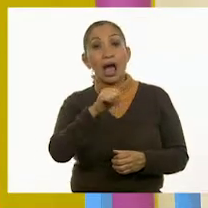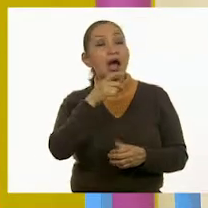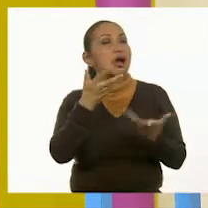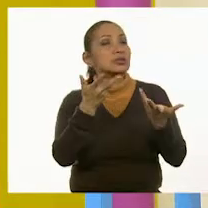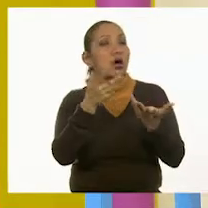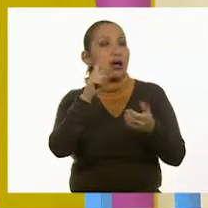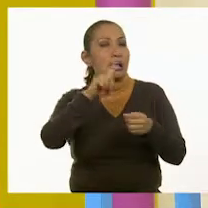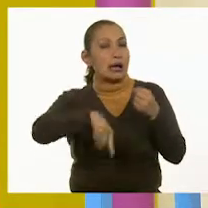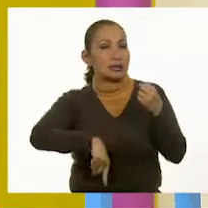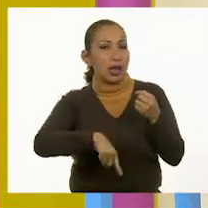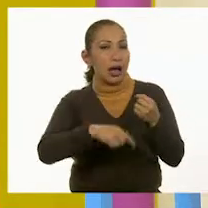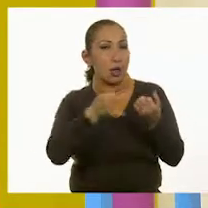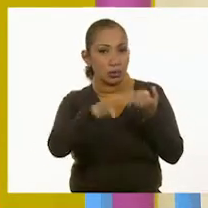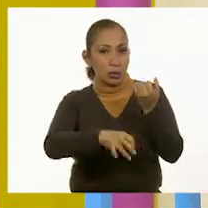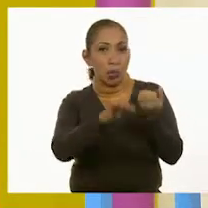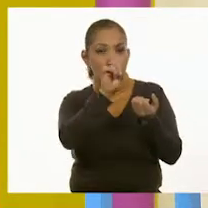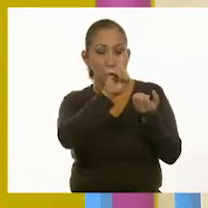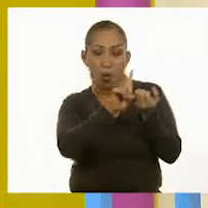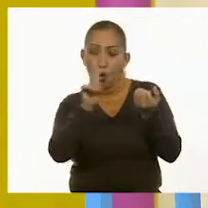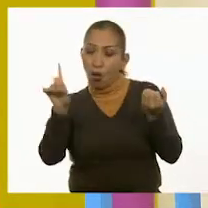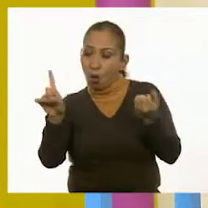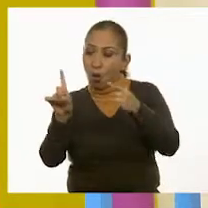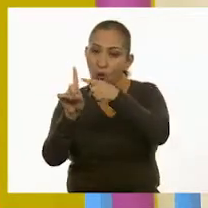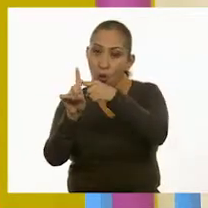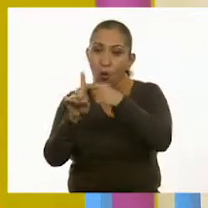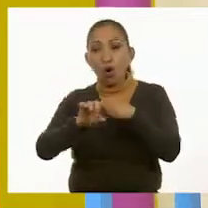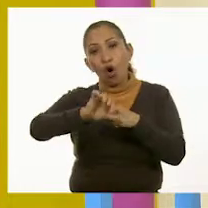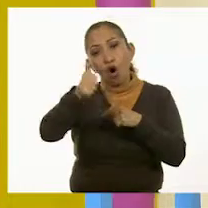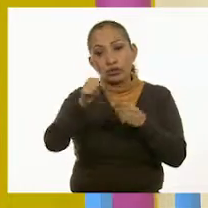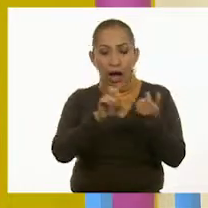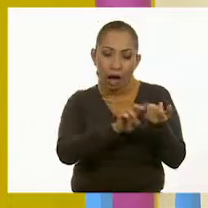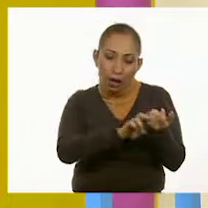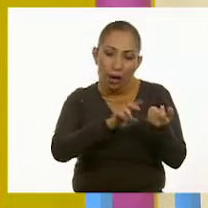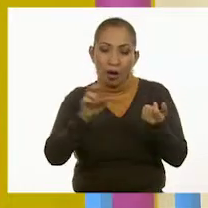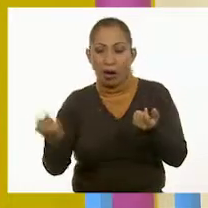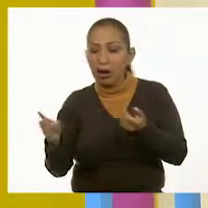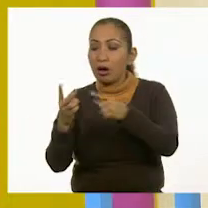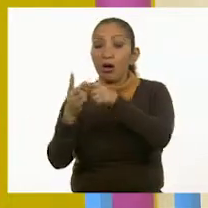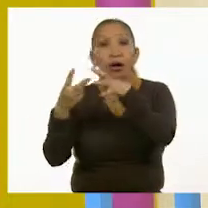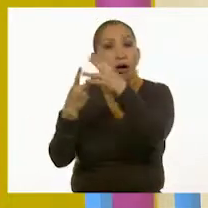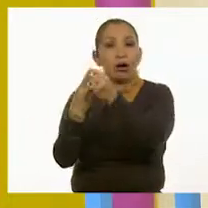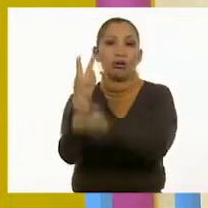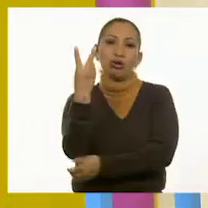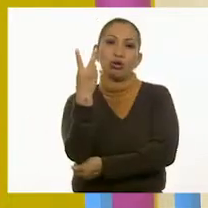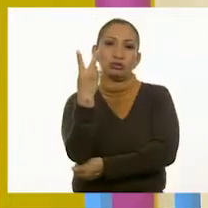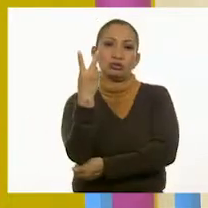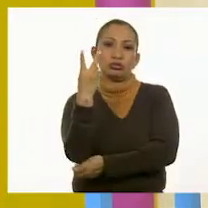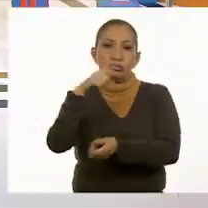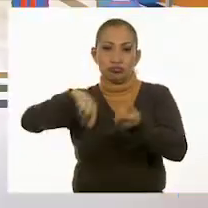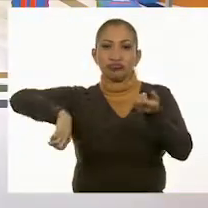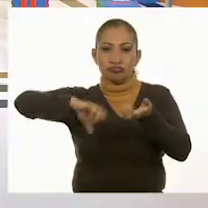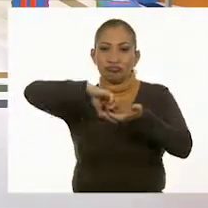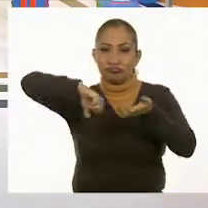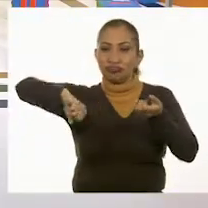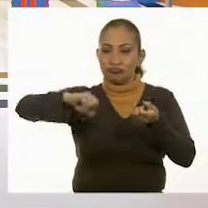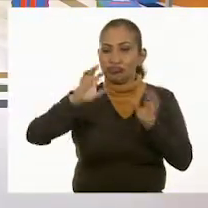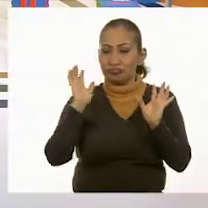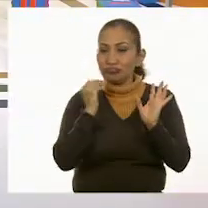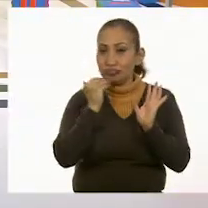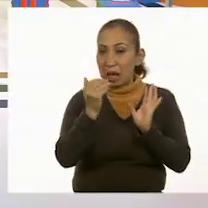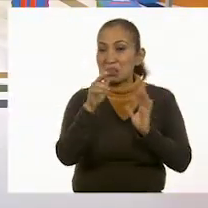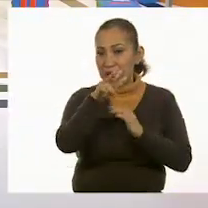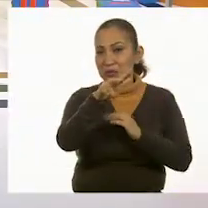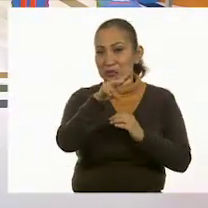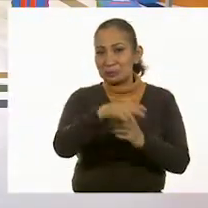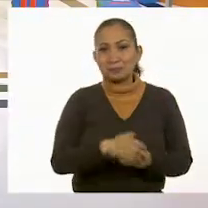quitar, al final, son dos. Primero una y luego la y luego otra. Pero en el total son dos las que quitó. Muy bien. Por lo tanto, le